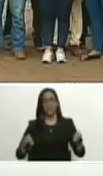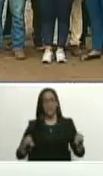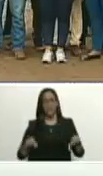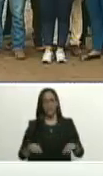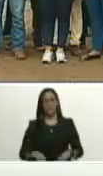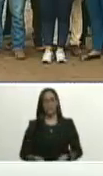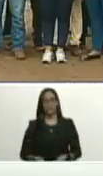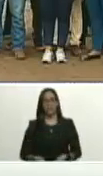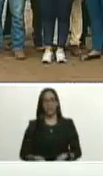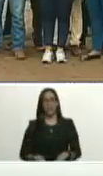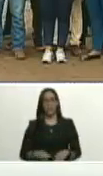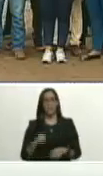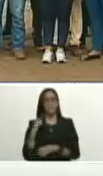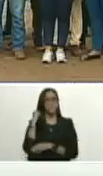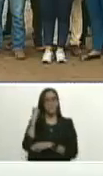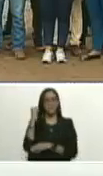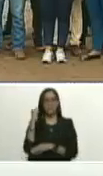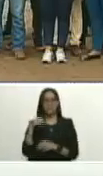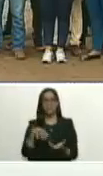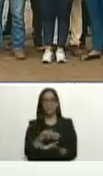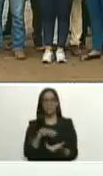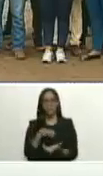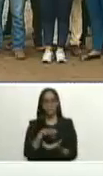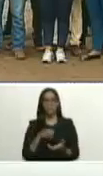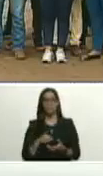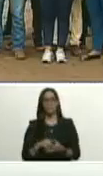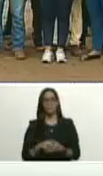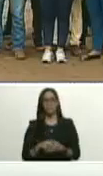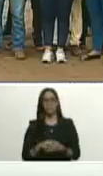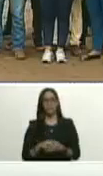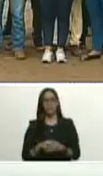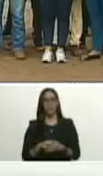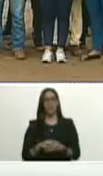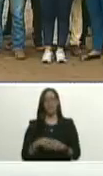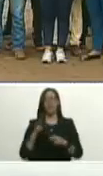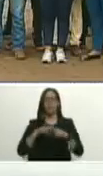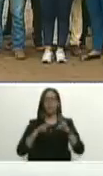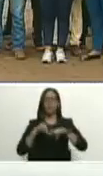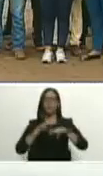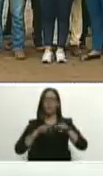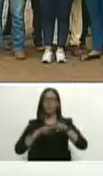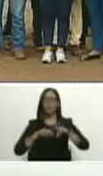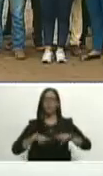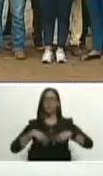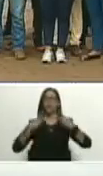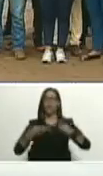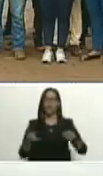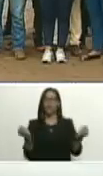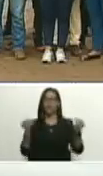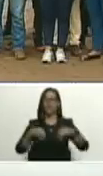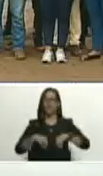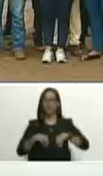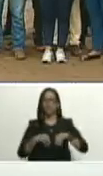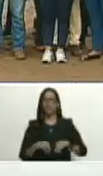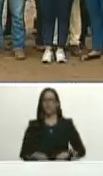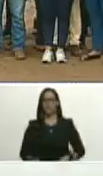venciendo adversidades y construyendo nuevos consensos Vázquez hay dos